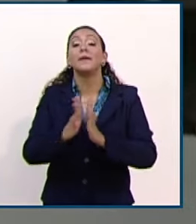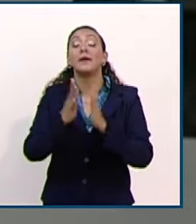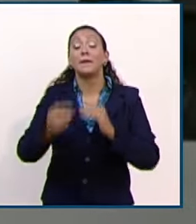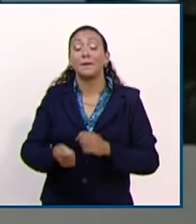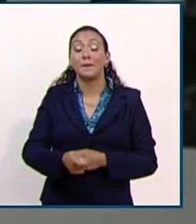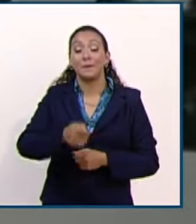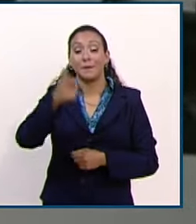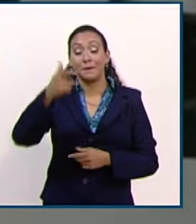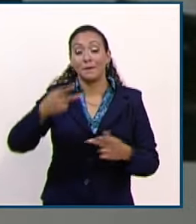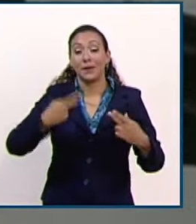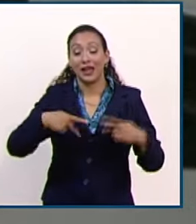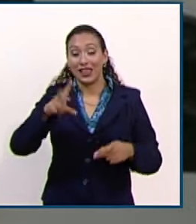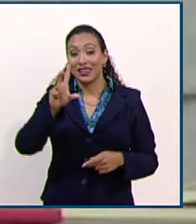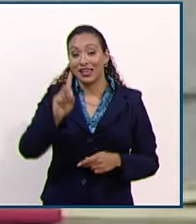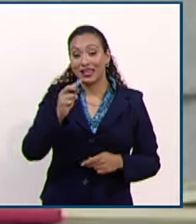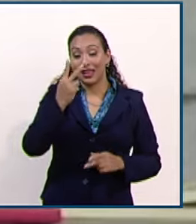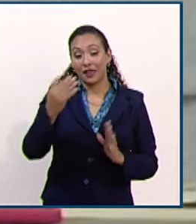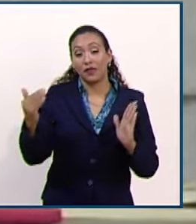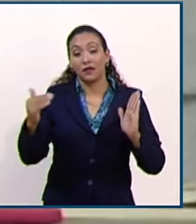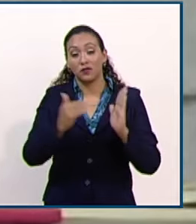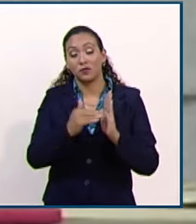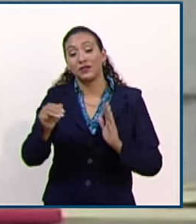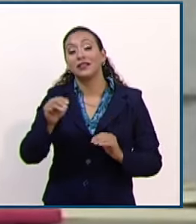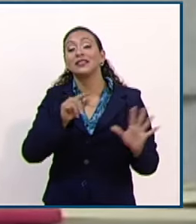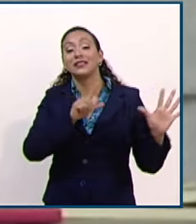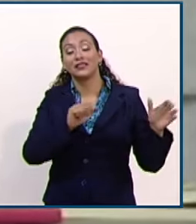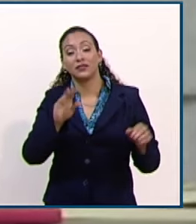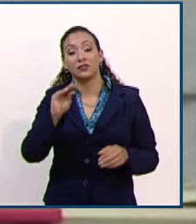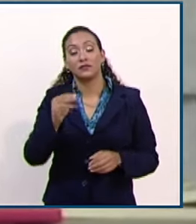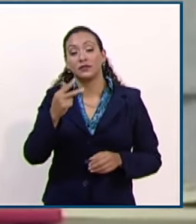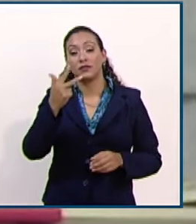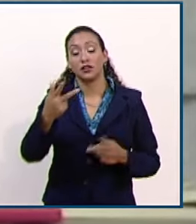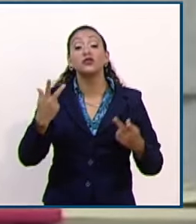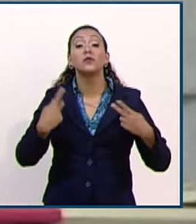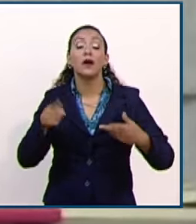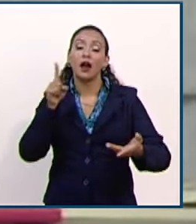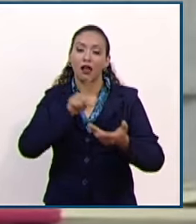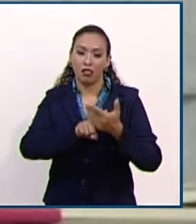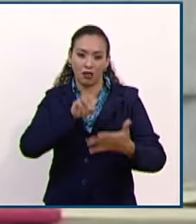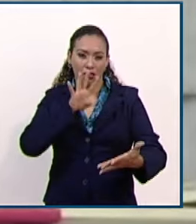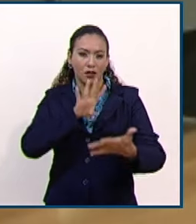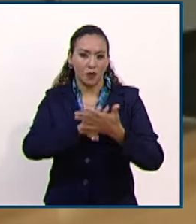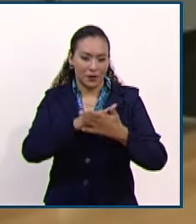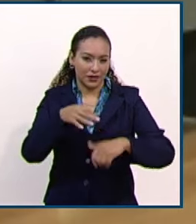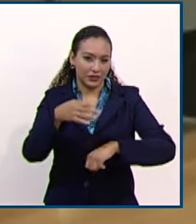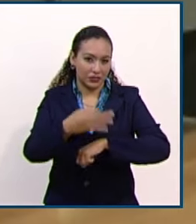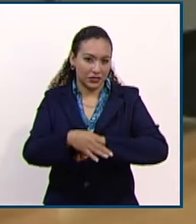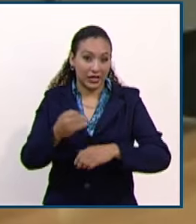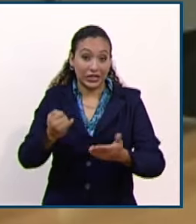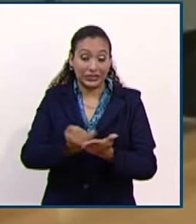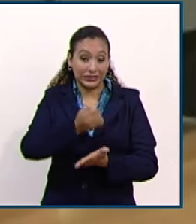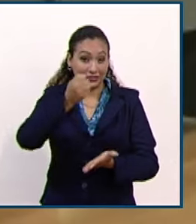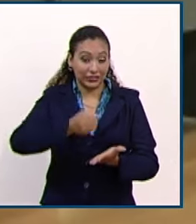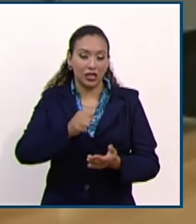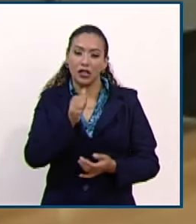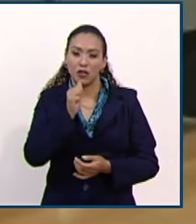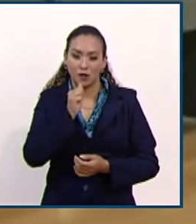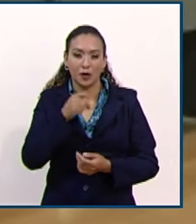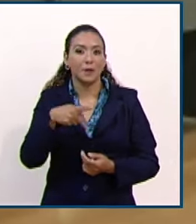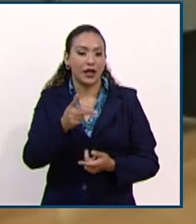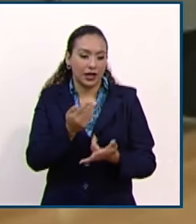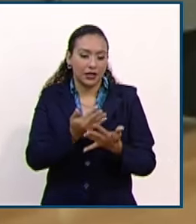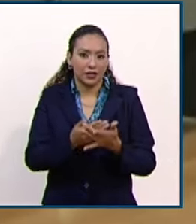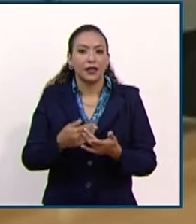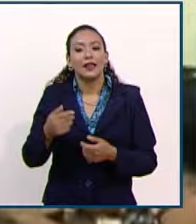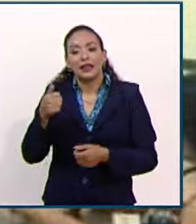primera vez 32.798 personas en prisión preventiva que no han obtenido sentencia y justamente desde